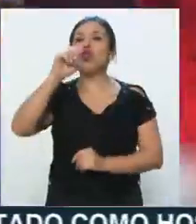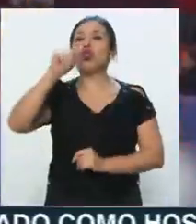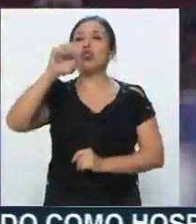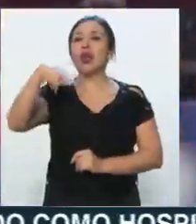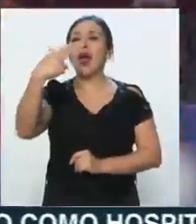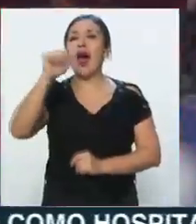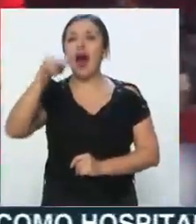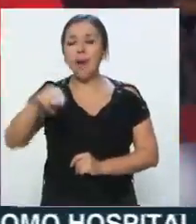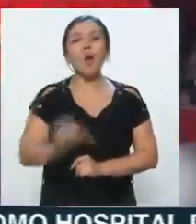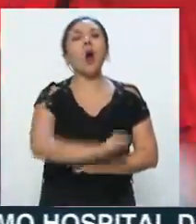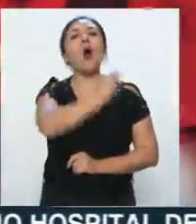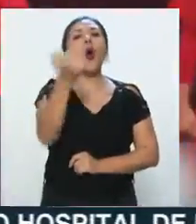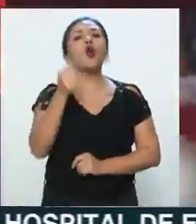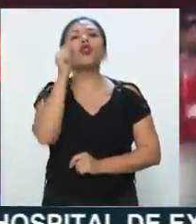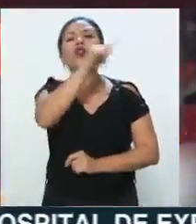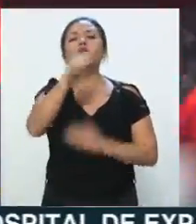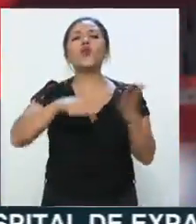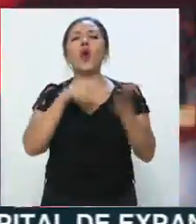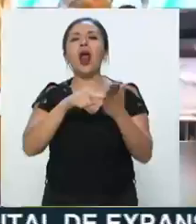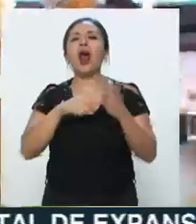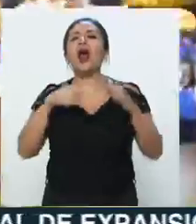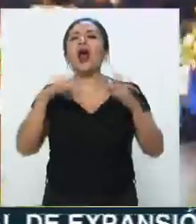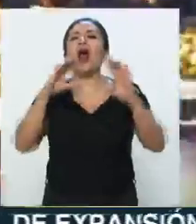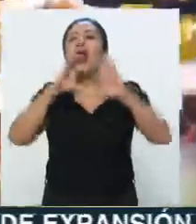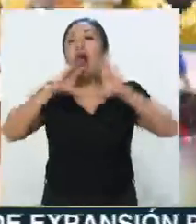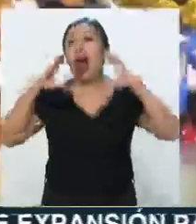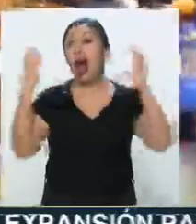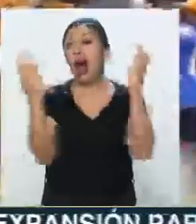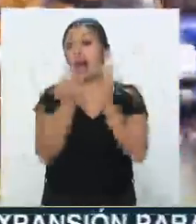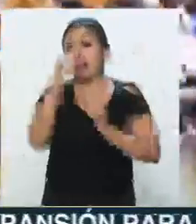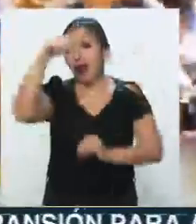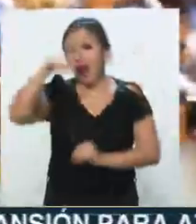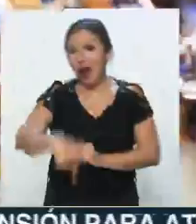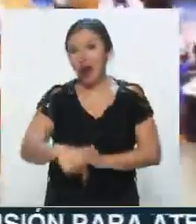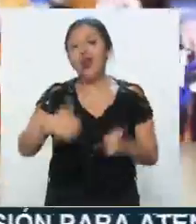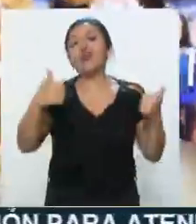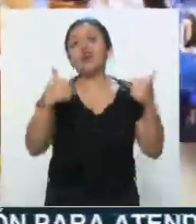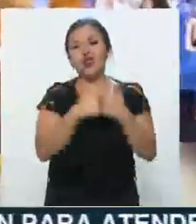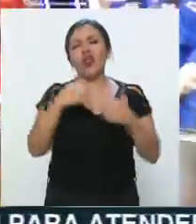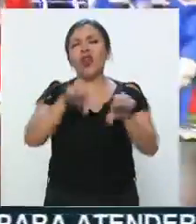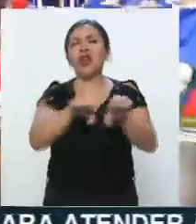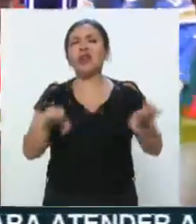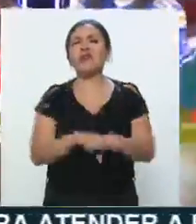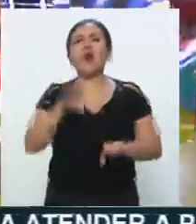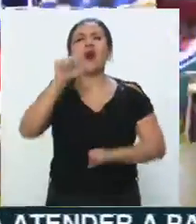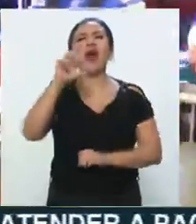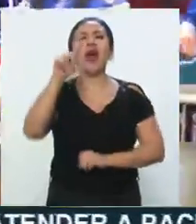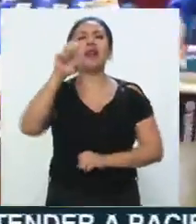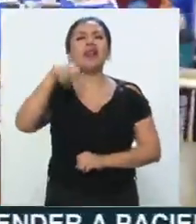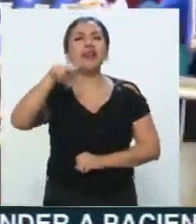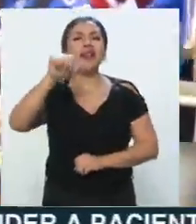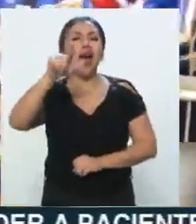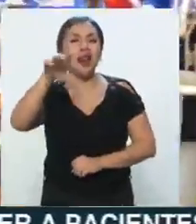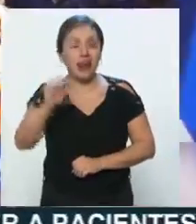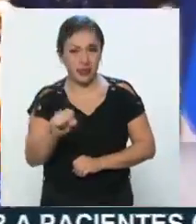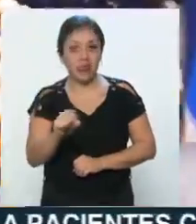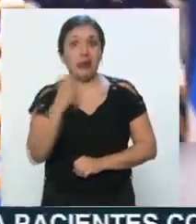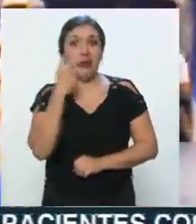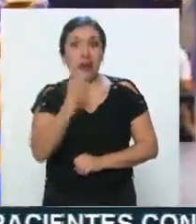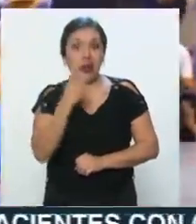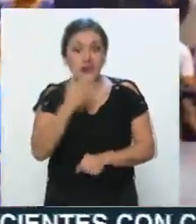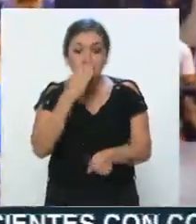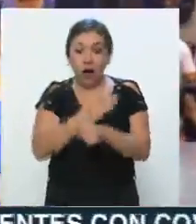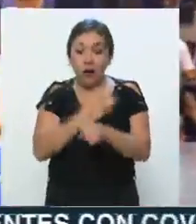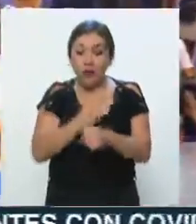el otro iba a ser en la casa, la cancha del Estadio Azteca, con los cardenales de Arizona, aún por rival, por definir ante esta